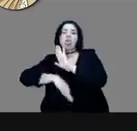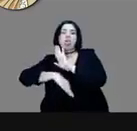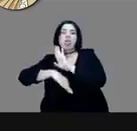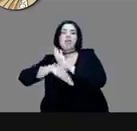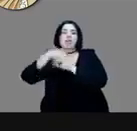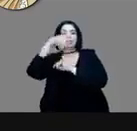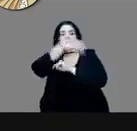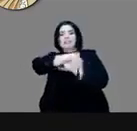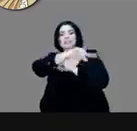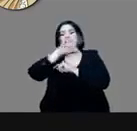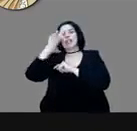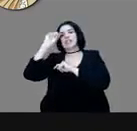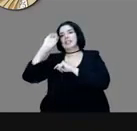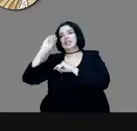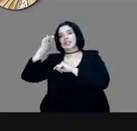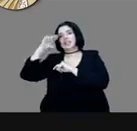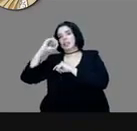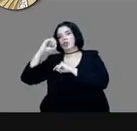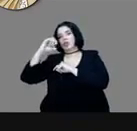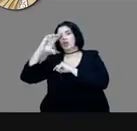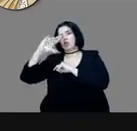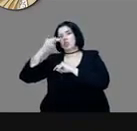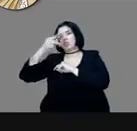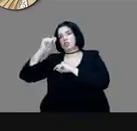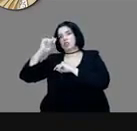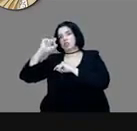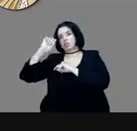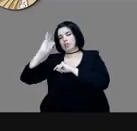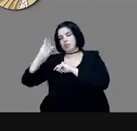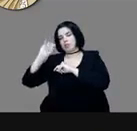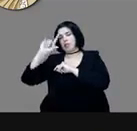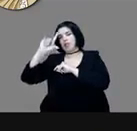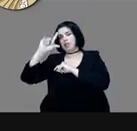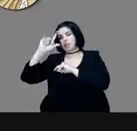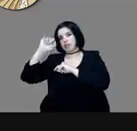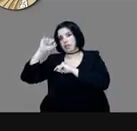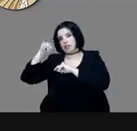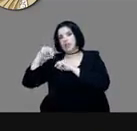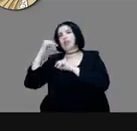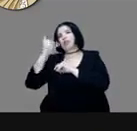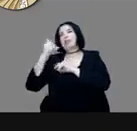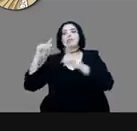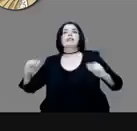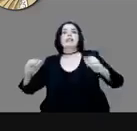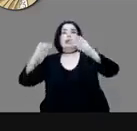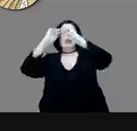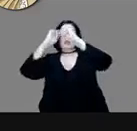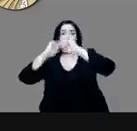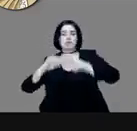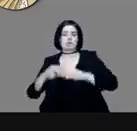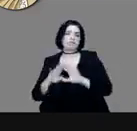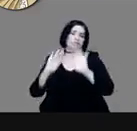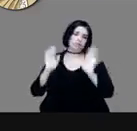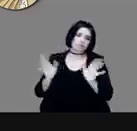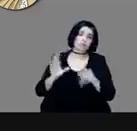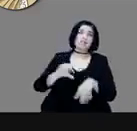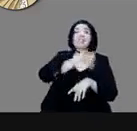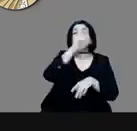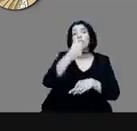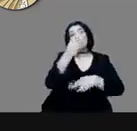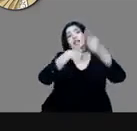Tenochtitlán y Tlatelolco. Ya después, cuando regresa Cortés, de Tlaxcala, trae los bergantines, precisamente